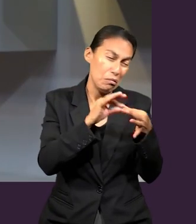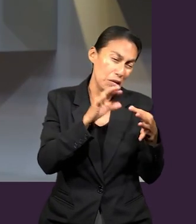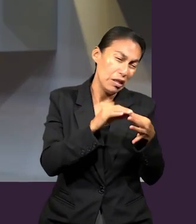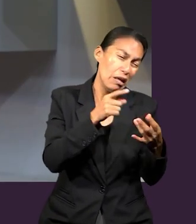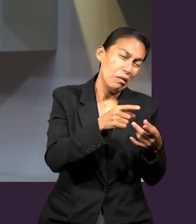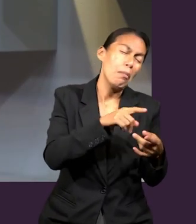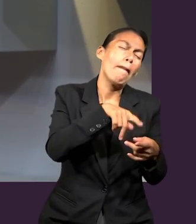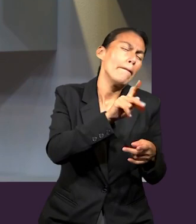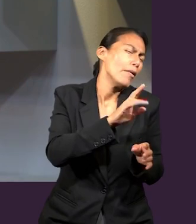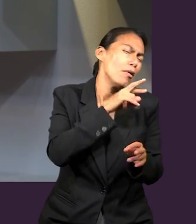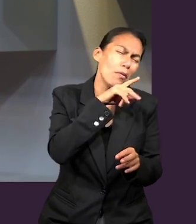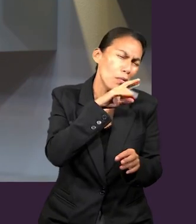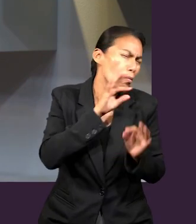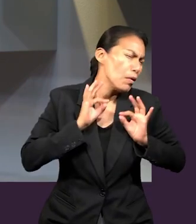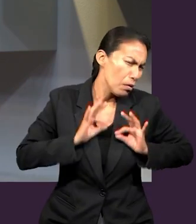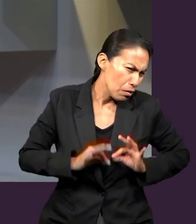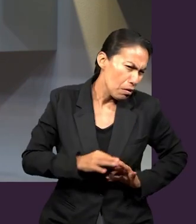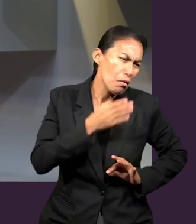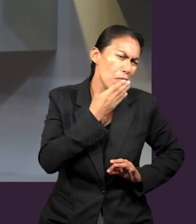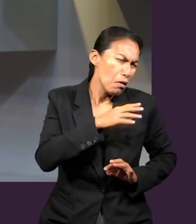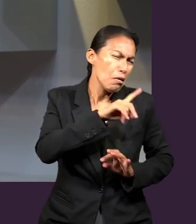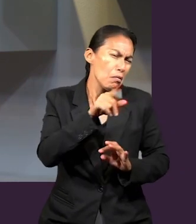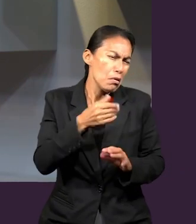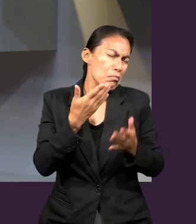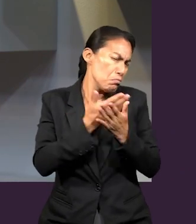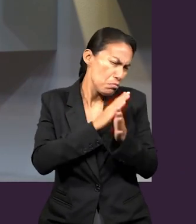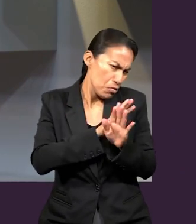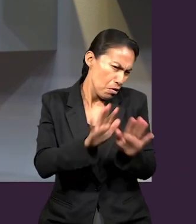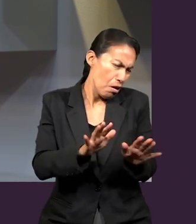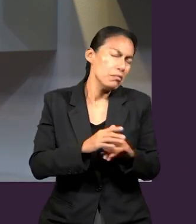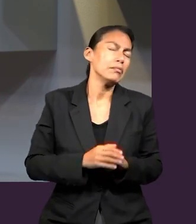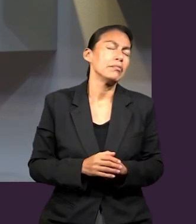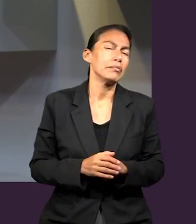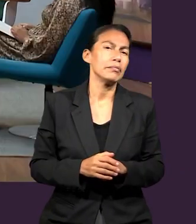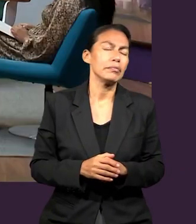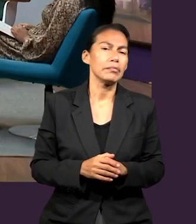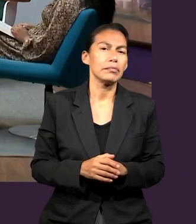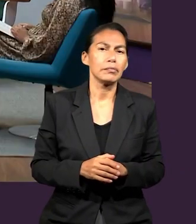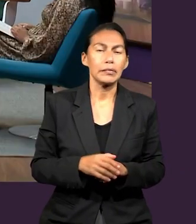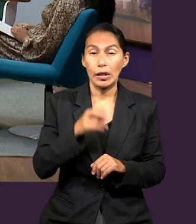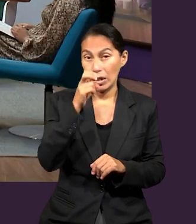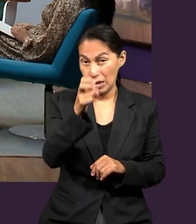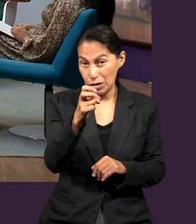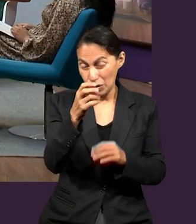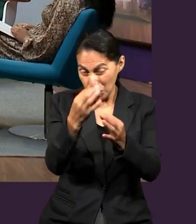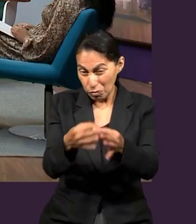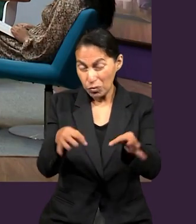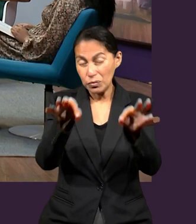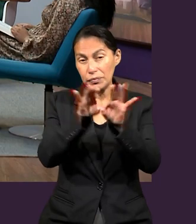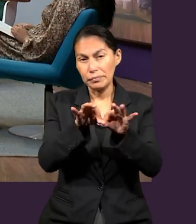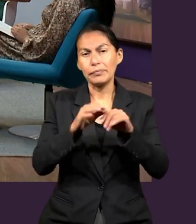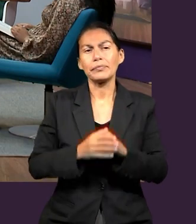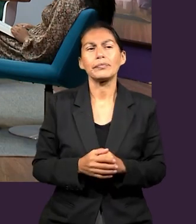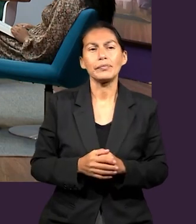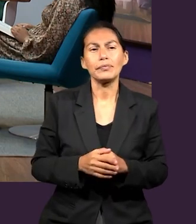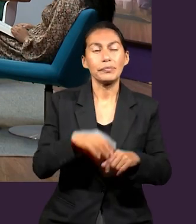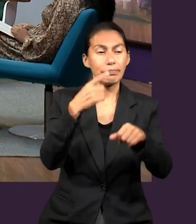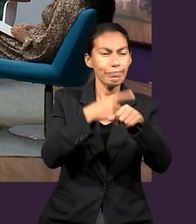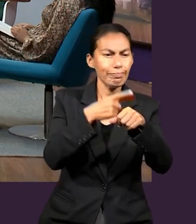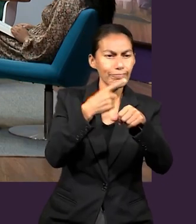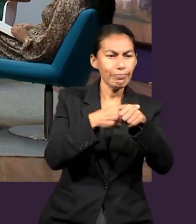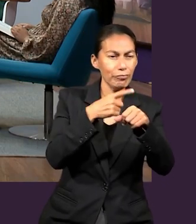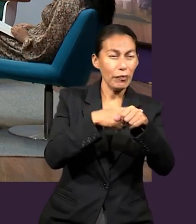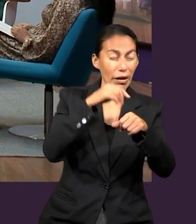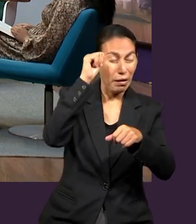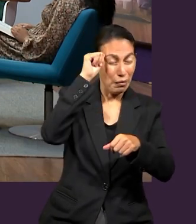al cuarto día, luego te viene un malestar y vas a lograr pasarla, amigo. Entonces, esa parte es muy